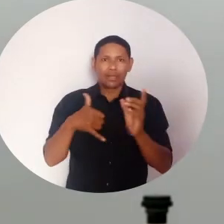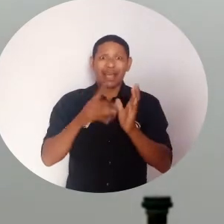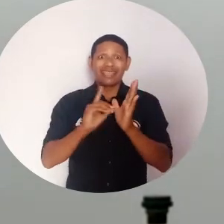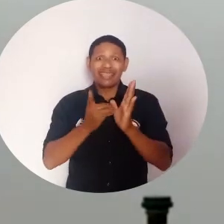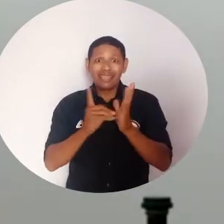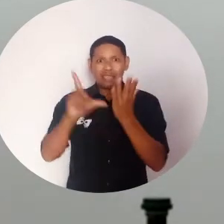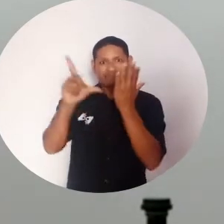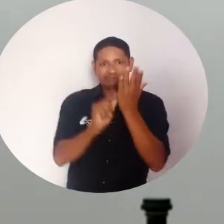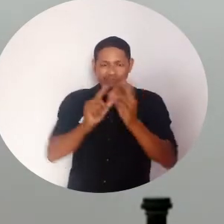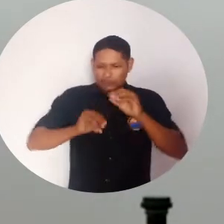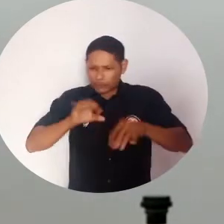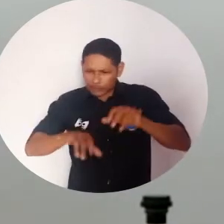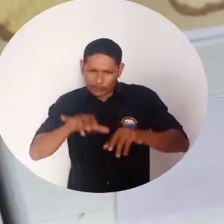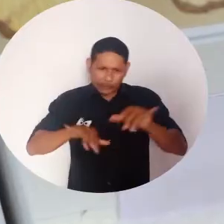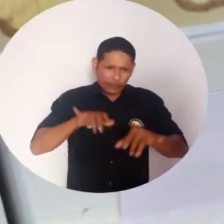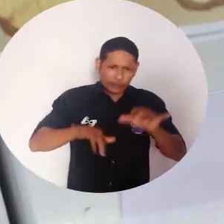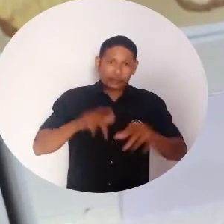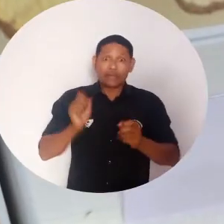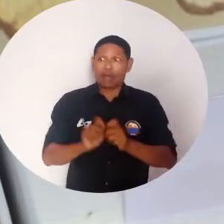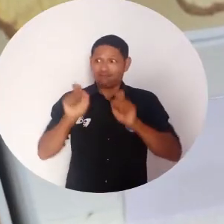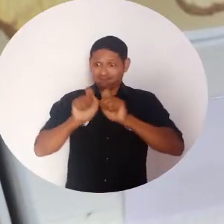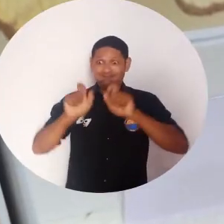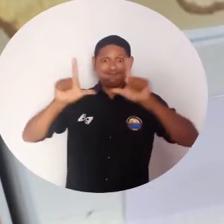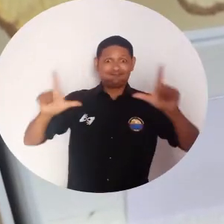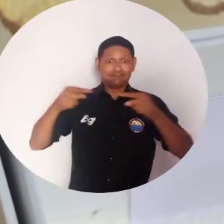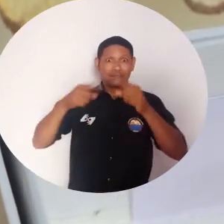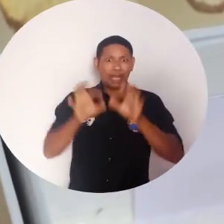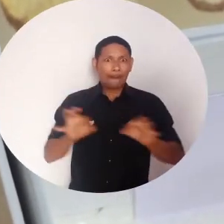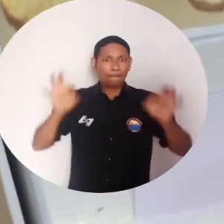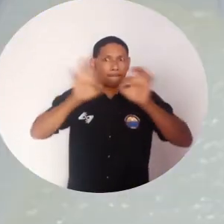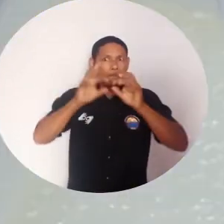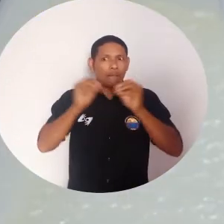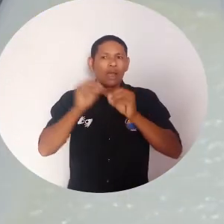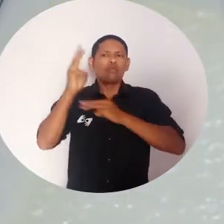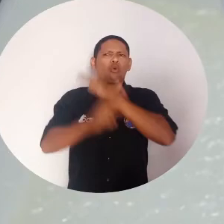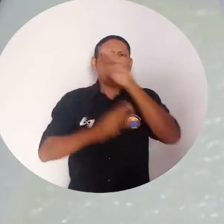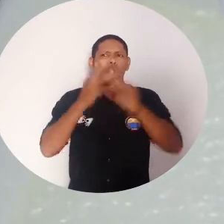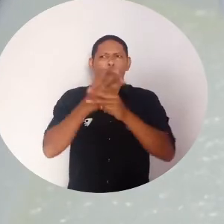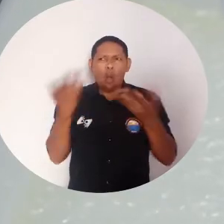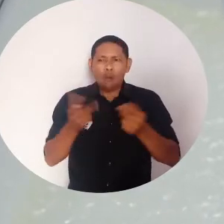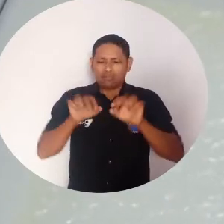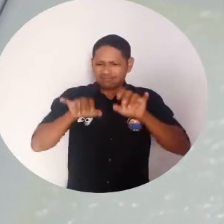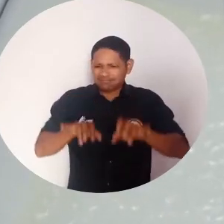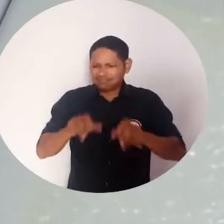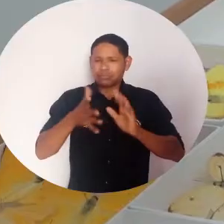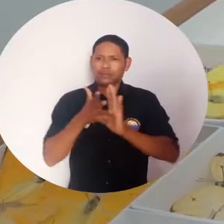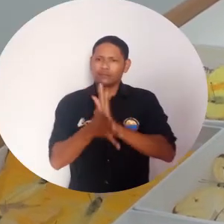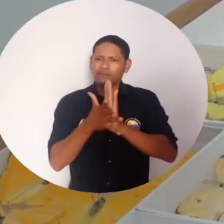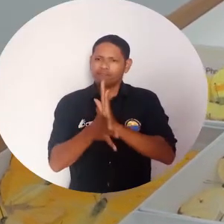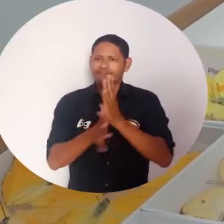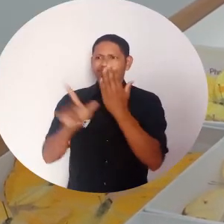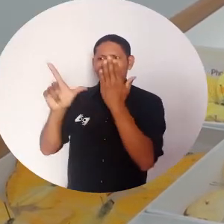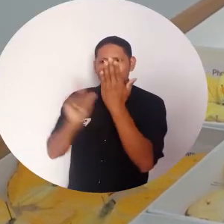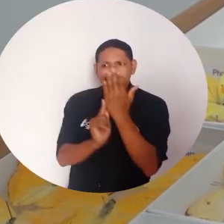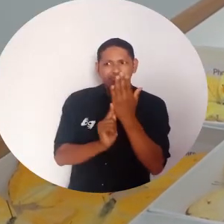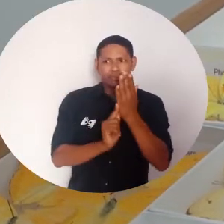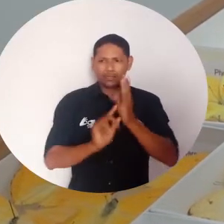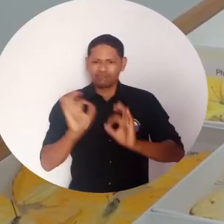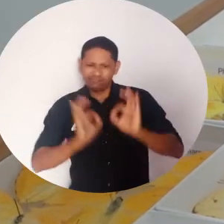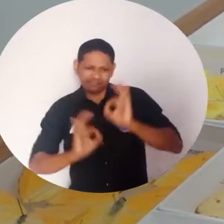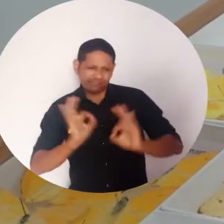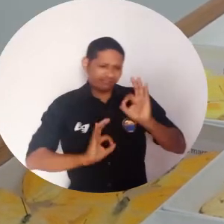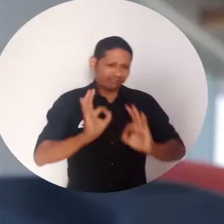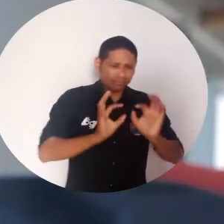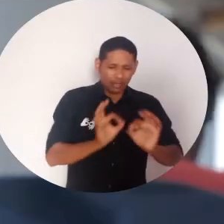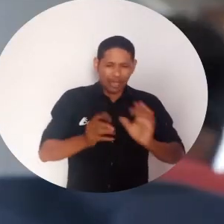eso vamos a emplear la plataforma Simbiota, que es una de las plataformas que se utiliza en colecciones biológicas alrededor del mundo y pues la idea es empezar a